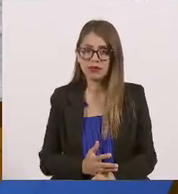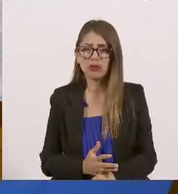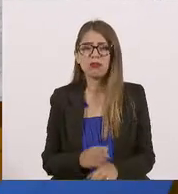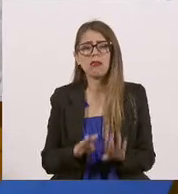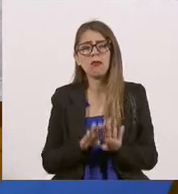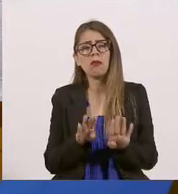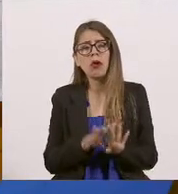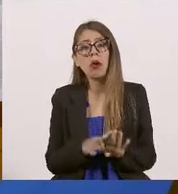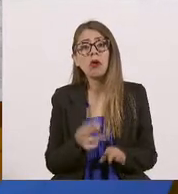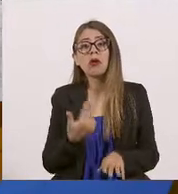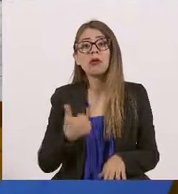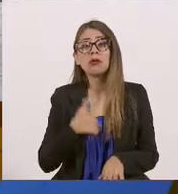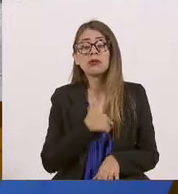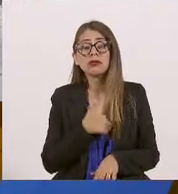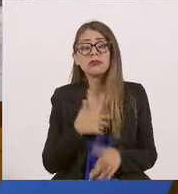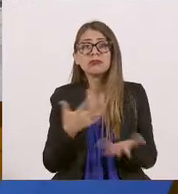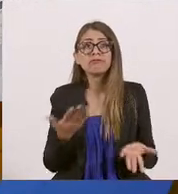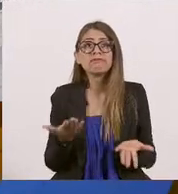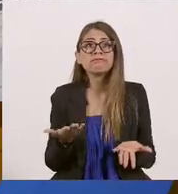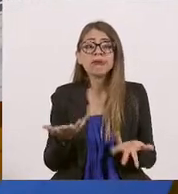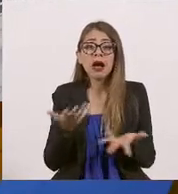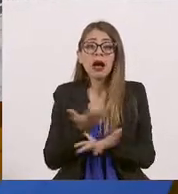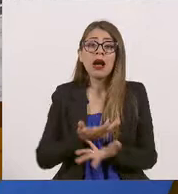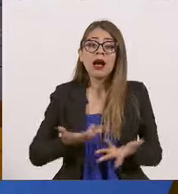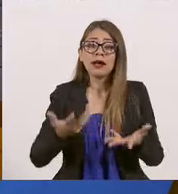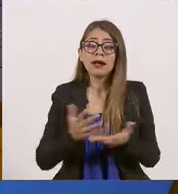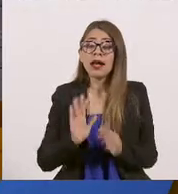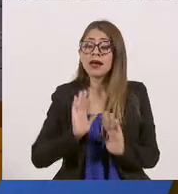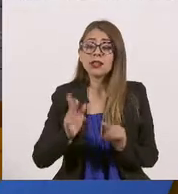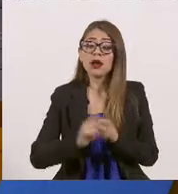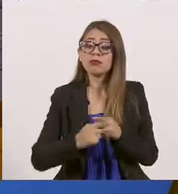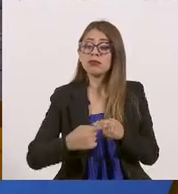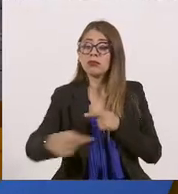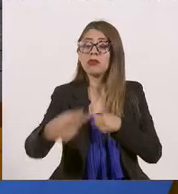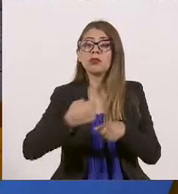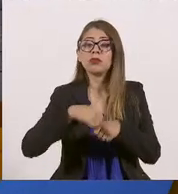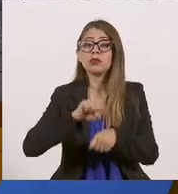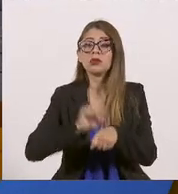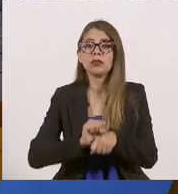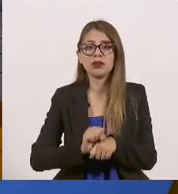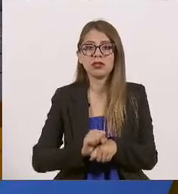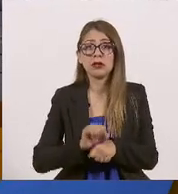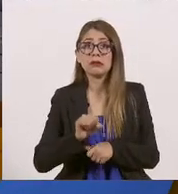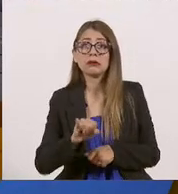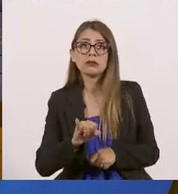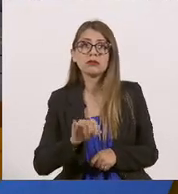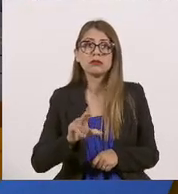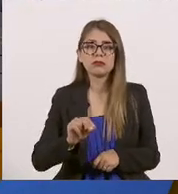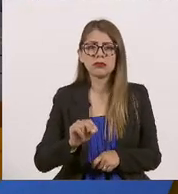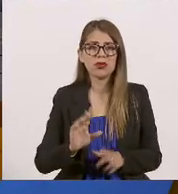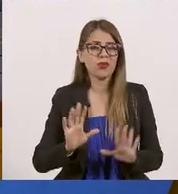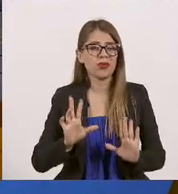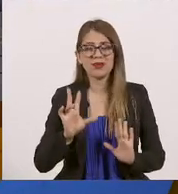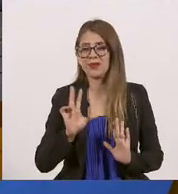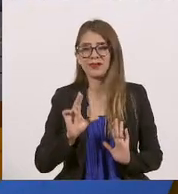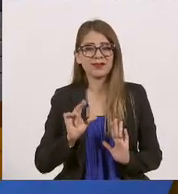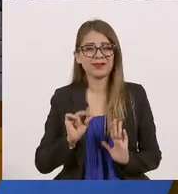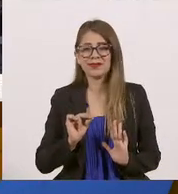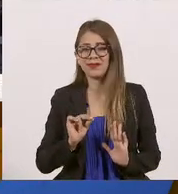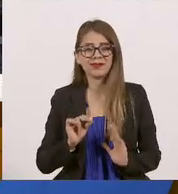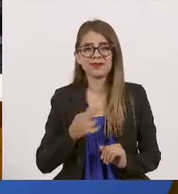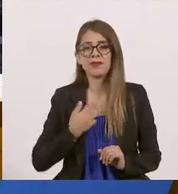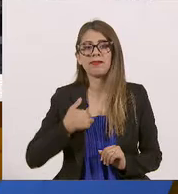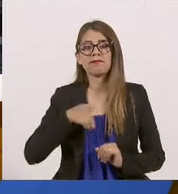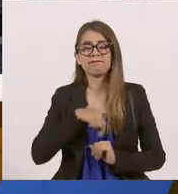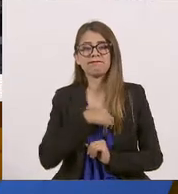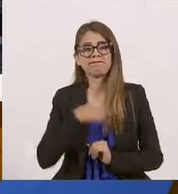pensando en el evento que se está programando la próxima semana y si lo podremos hacer o no. Estamos pensando que tenemos que reactivar